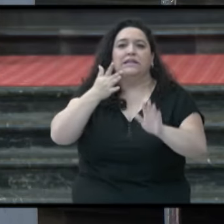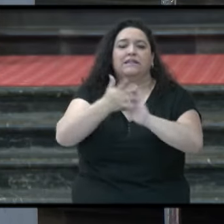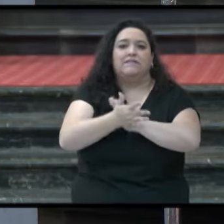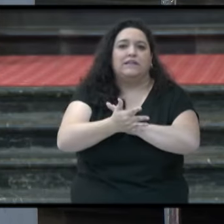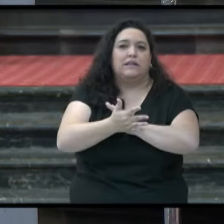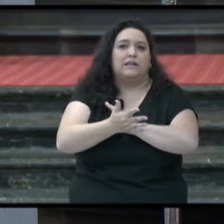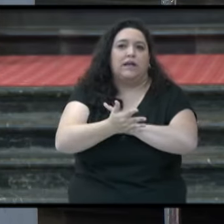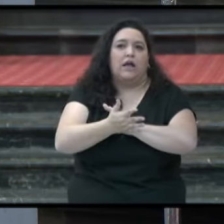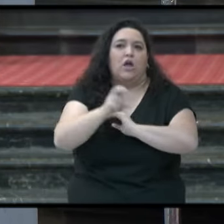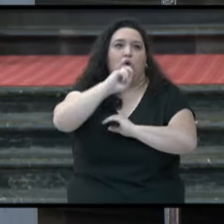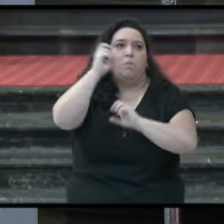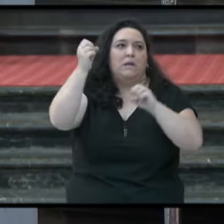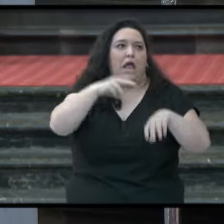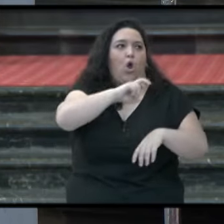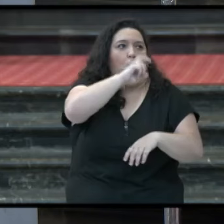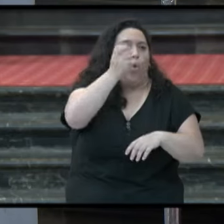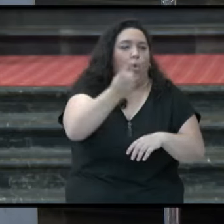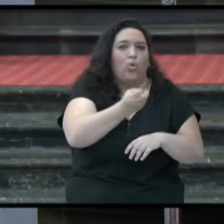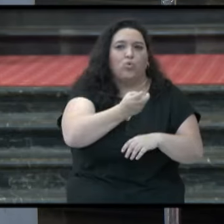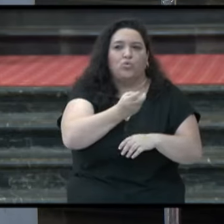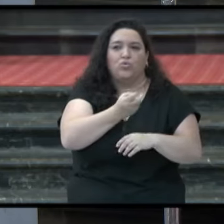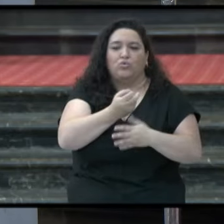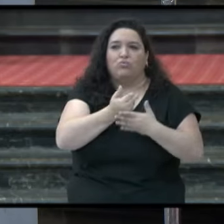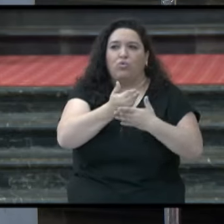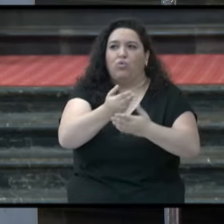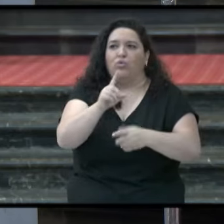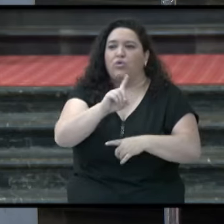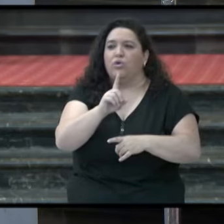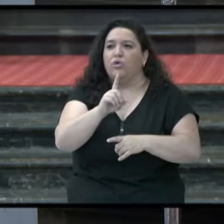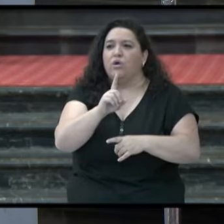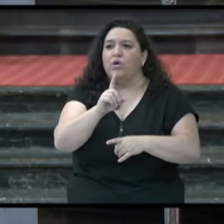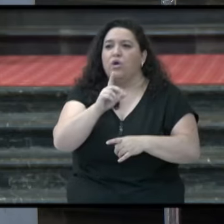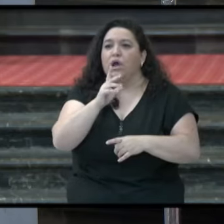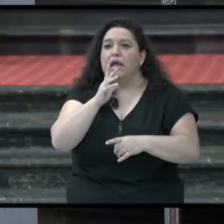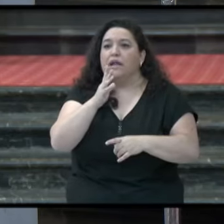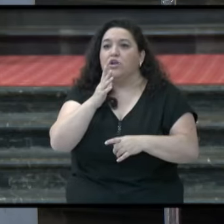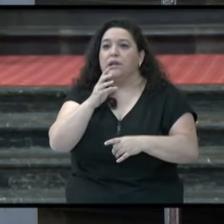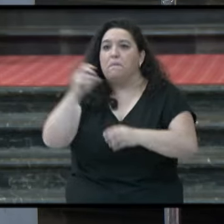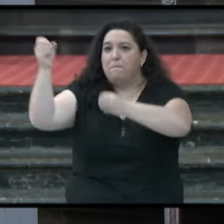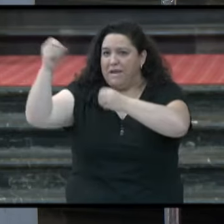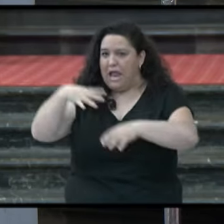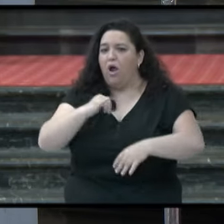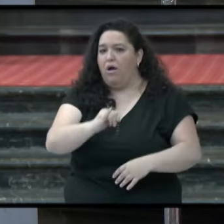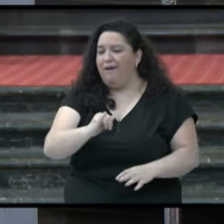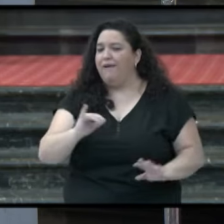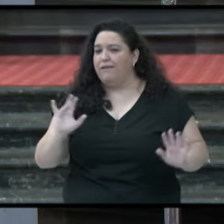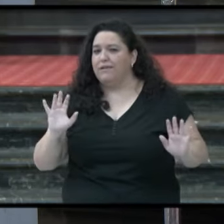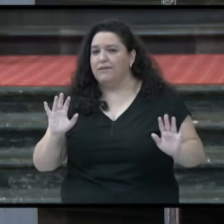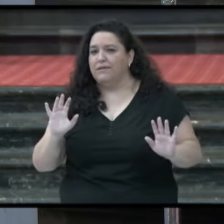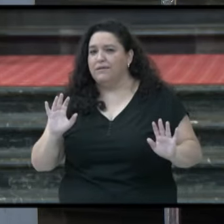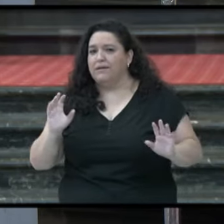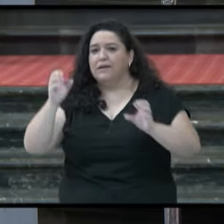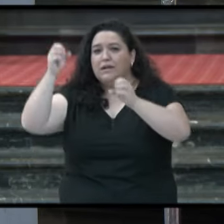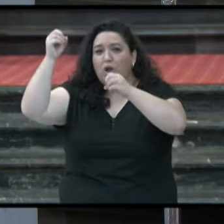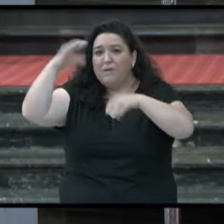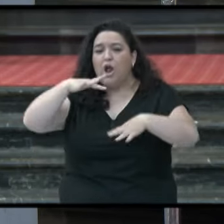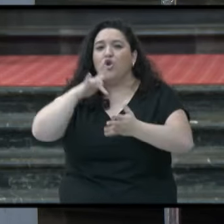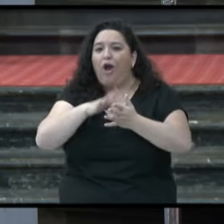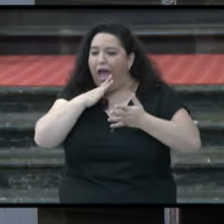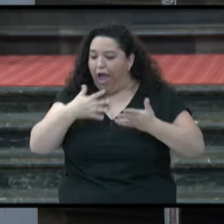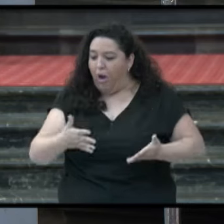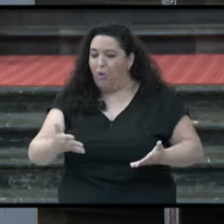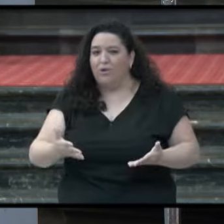Y sin otro milagro no es canonizada. Luego los milagros existen y se producen en nuestro tiempo.